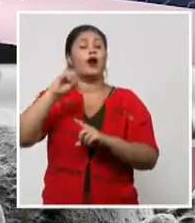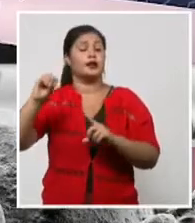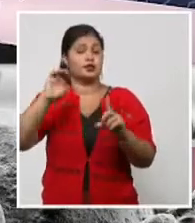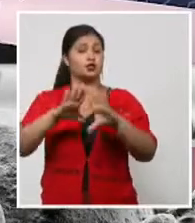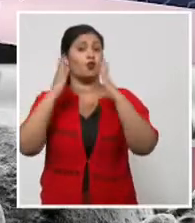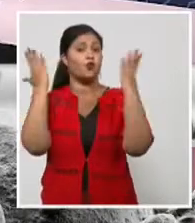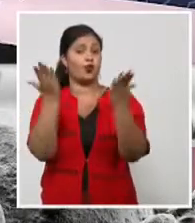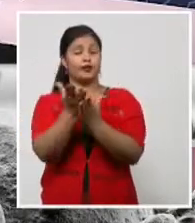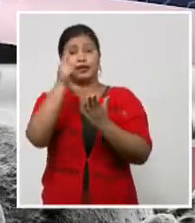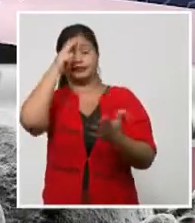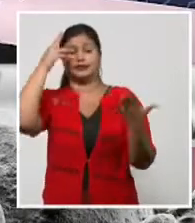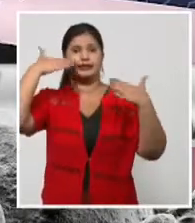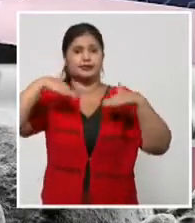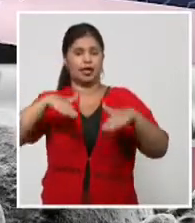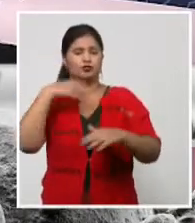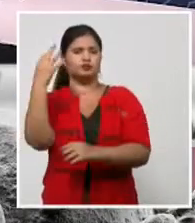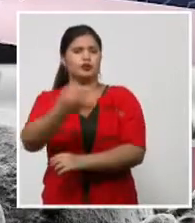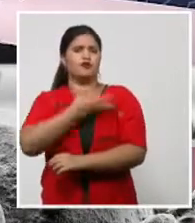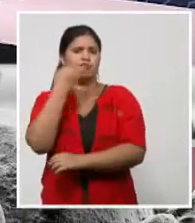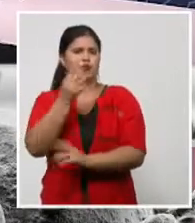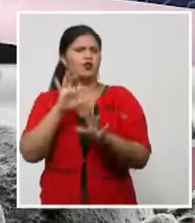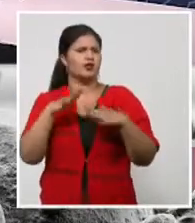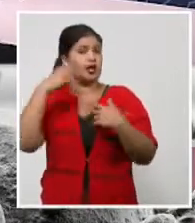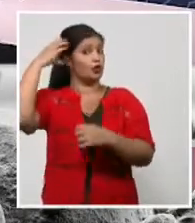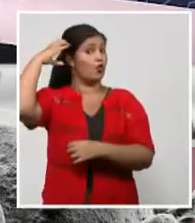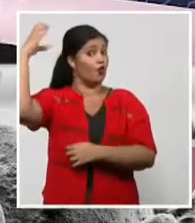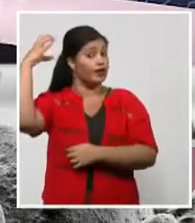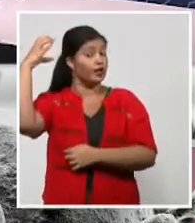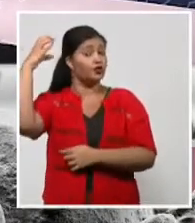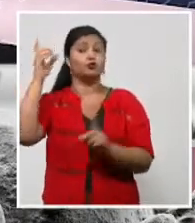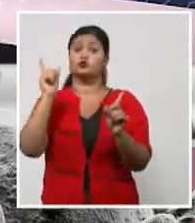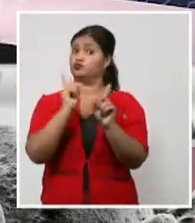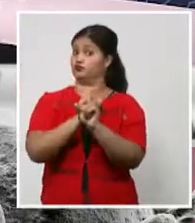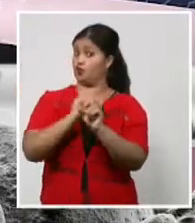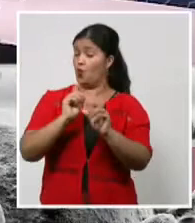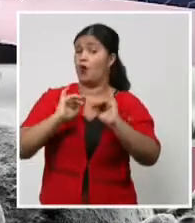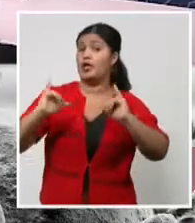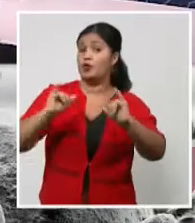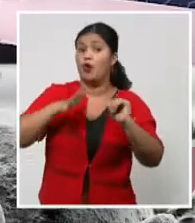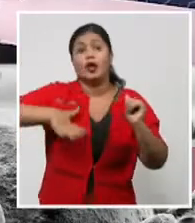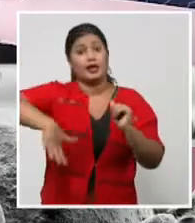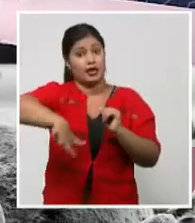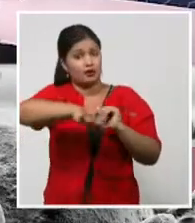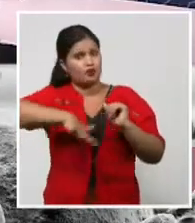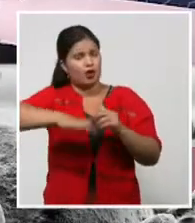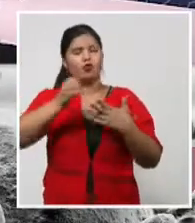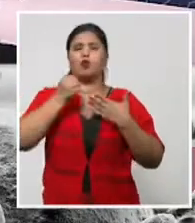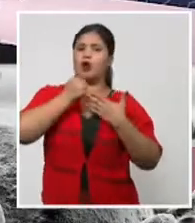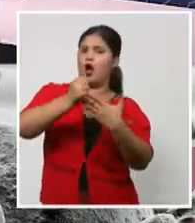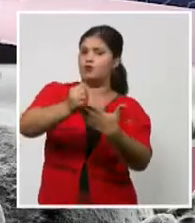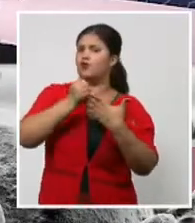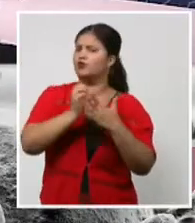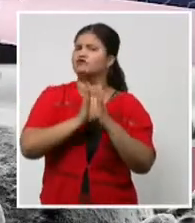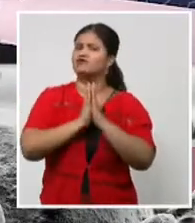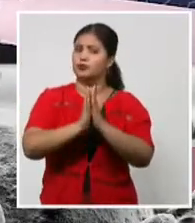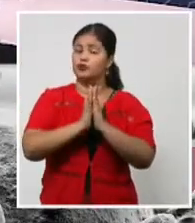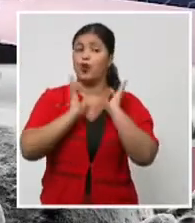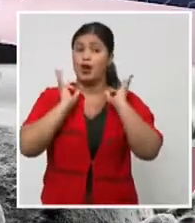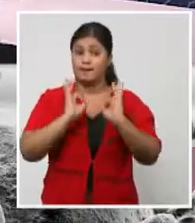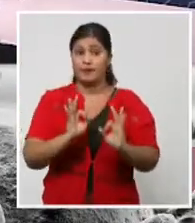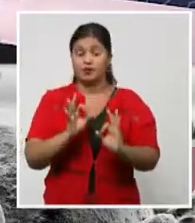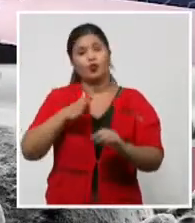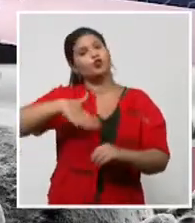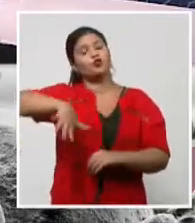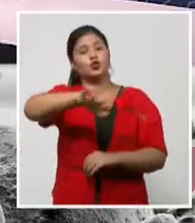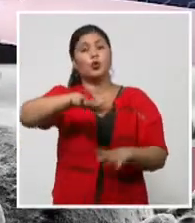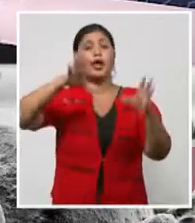COVID-19, apeló no solo a los gobiernos, sino a la ciudadanía para reducir la transmisión y expresó que las comunidades deben entender